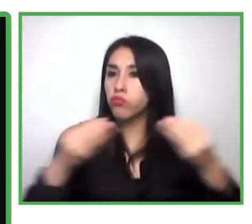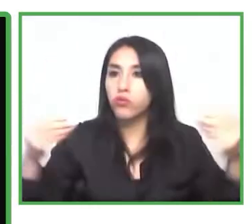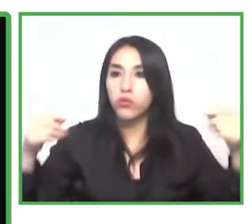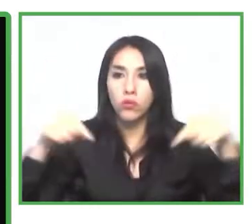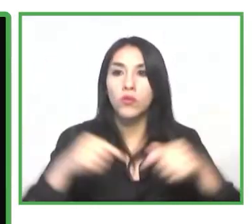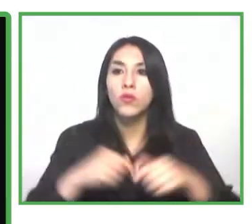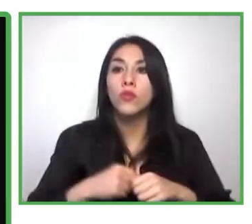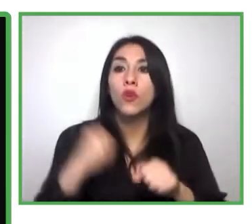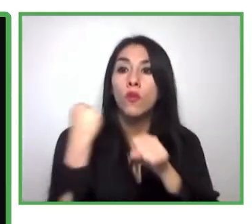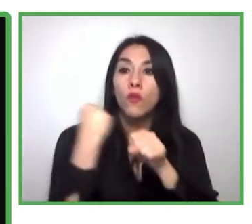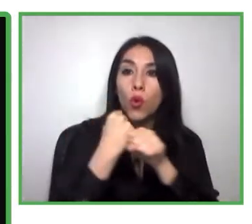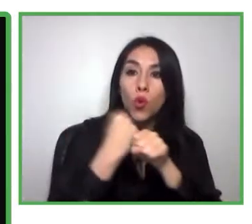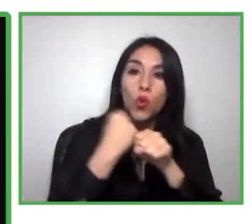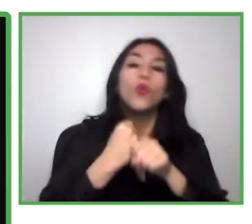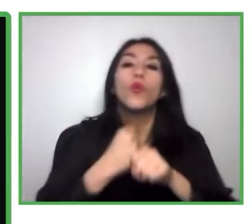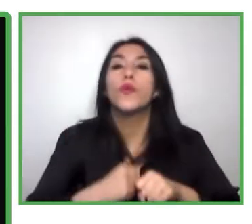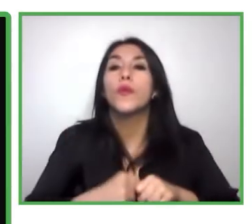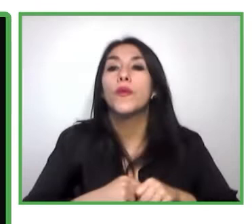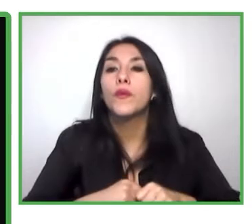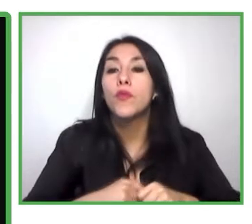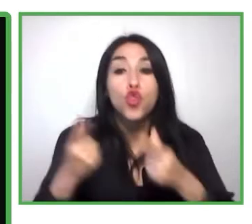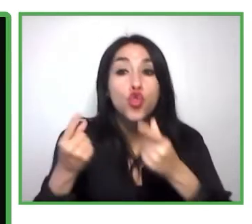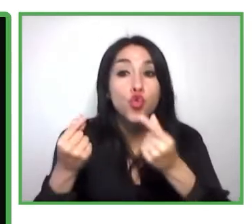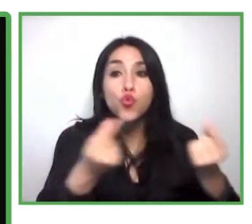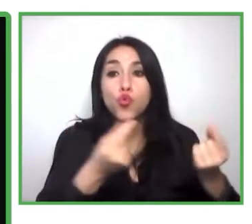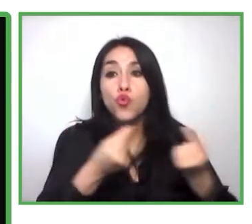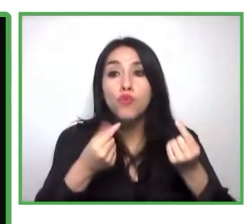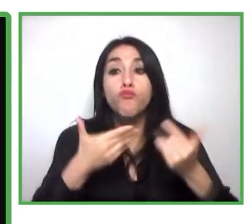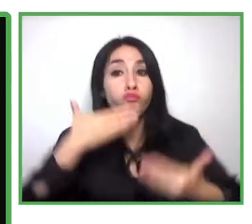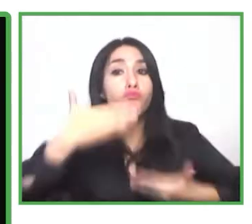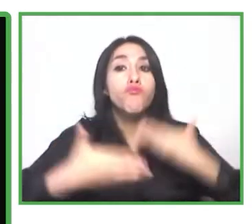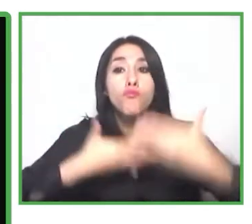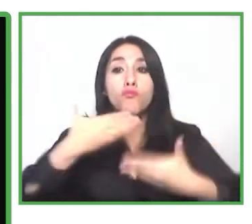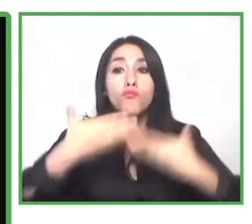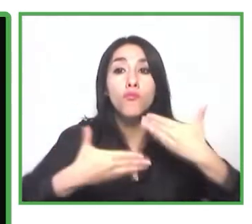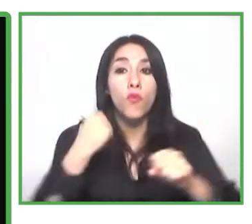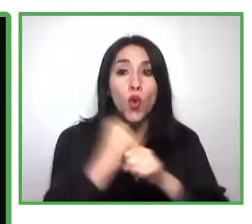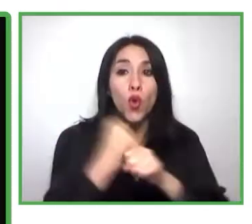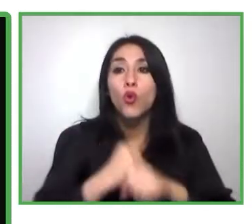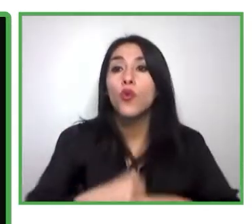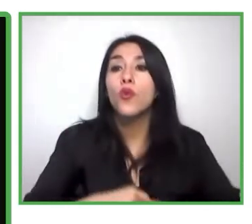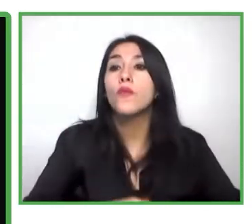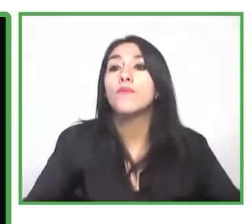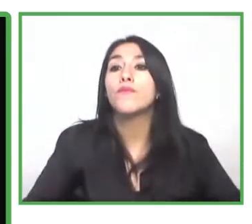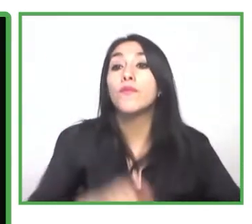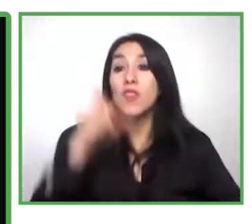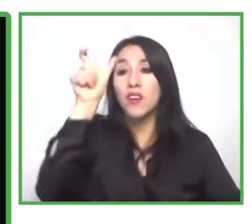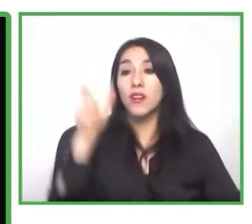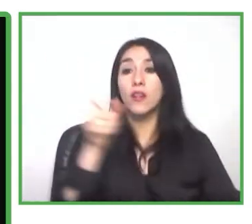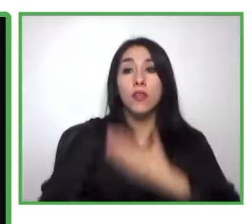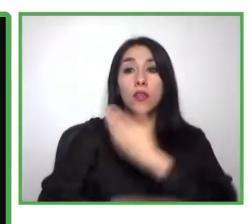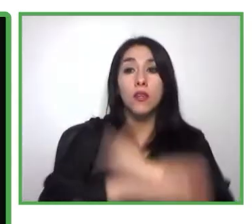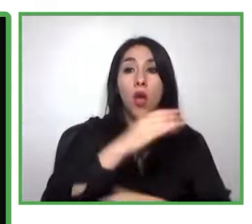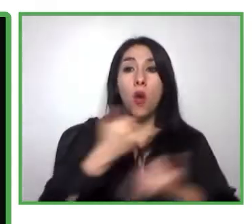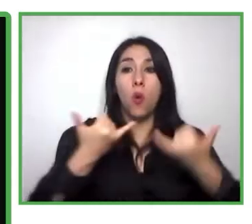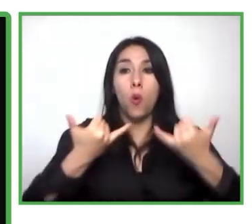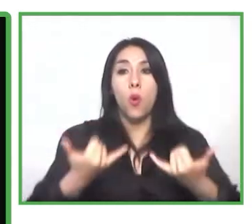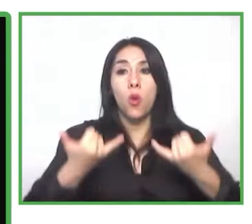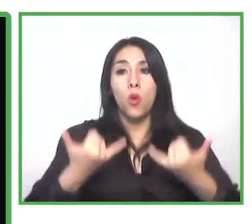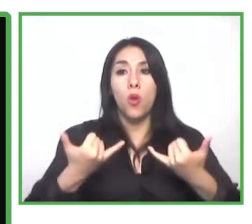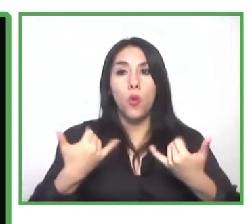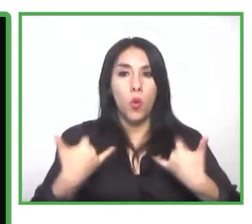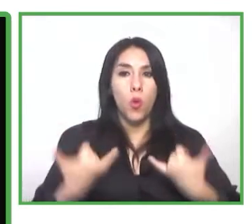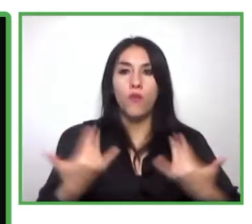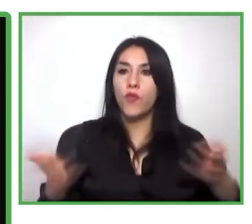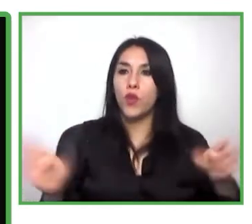Como cierre y reflexión final, tal vez, es lo que podemos hacer las organizaciones que estamos aquí